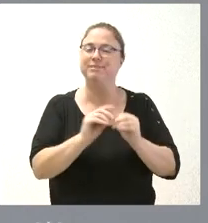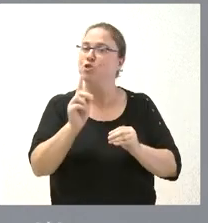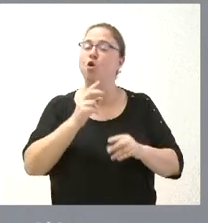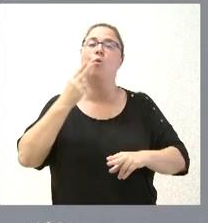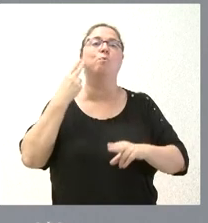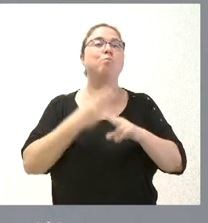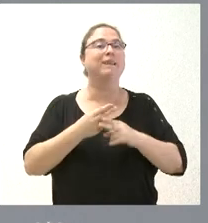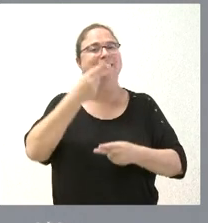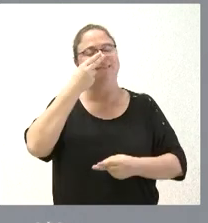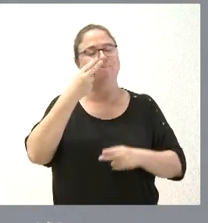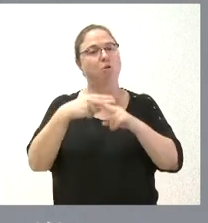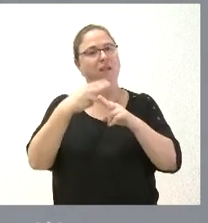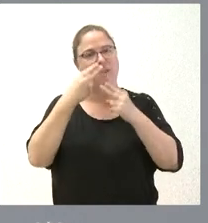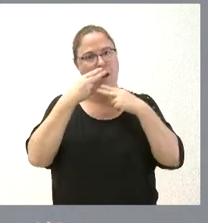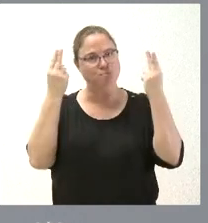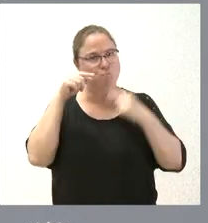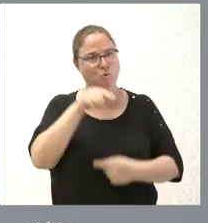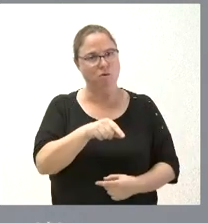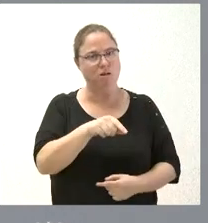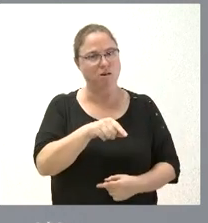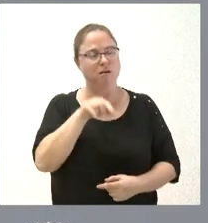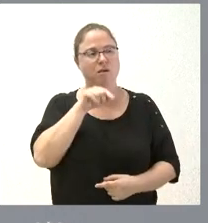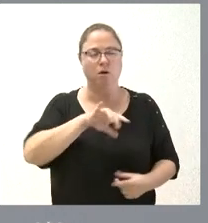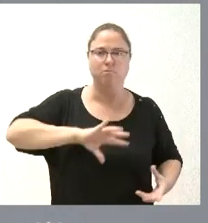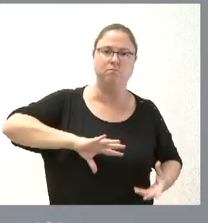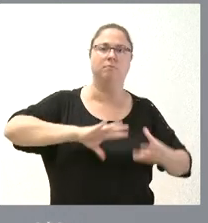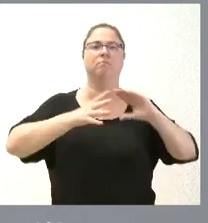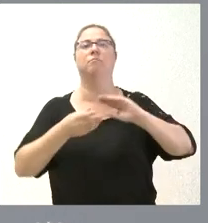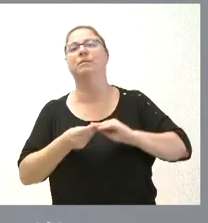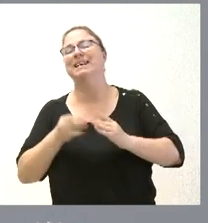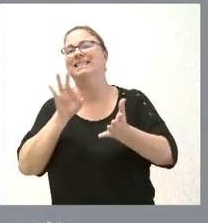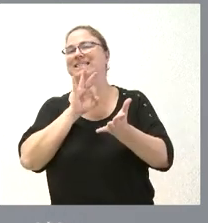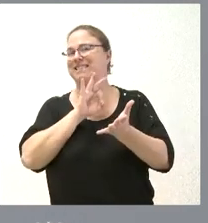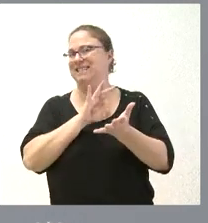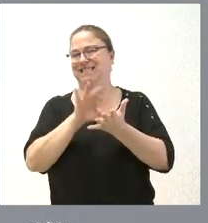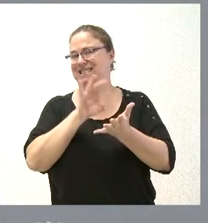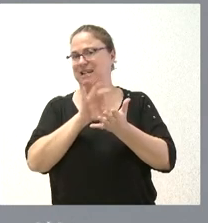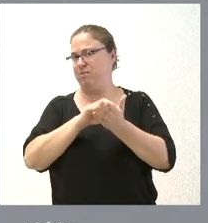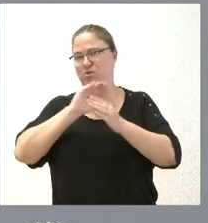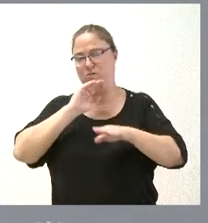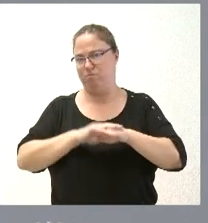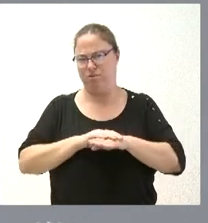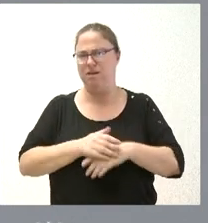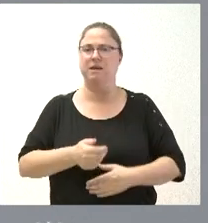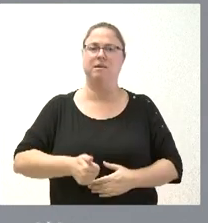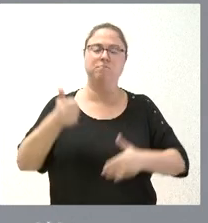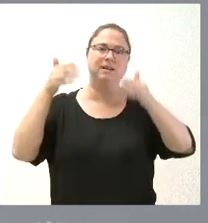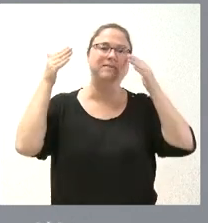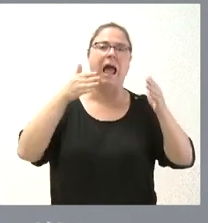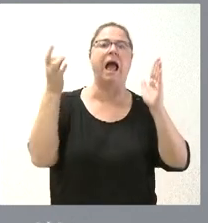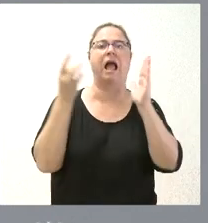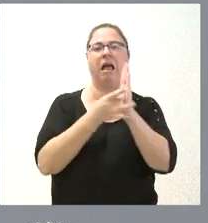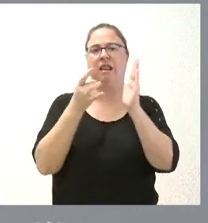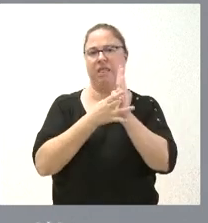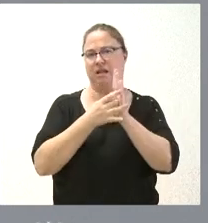pública, una evaluación, por tanto, conforme a la carta de servicios a los ciudadanos, y tiene mucho más que ver, por tanto, con la calidad de los